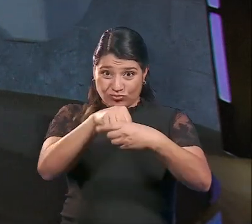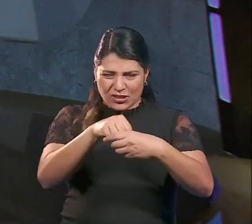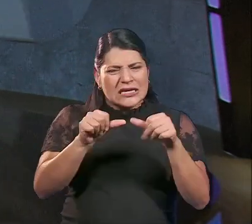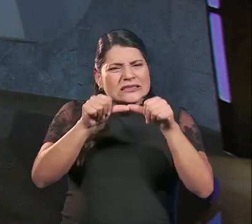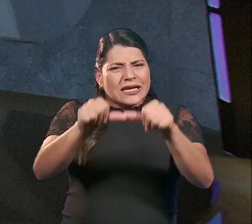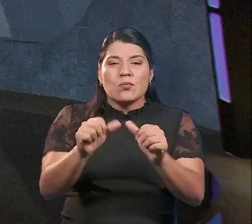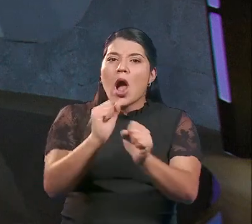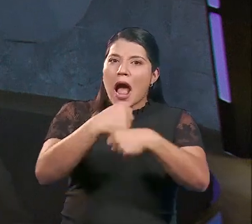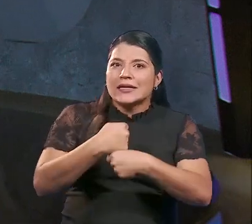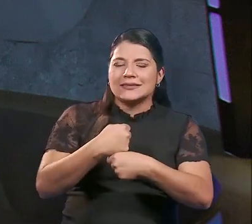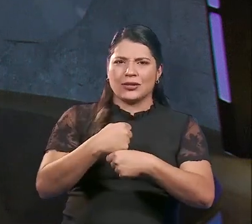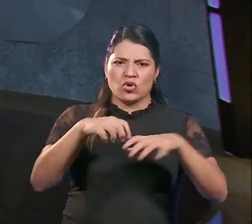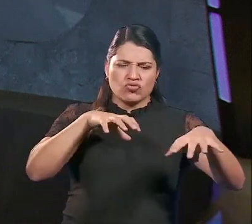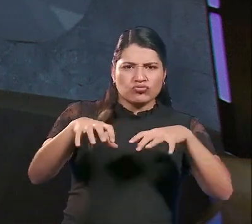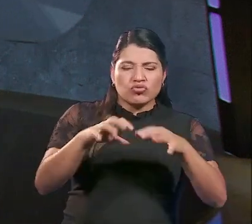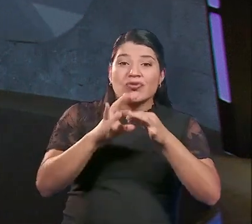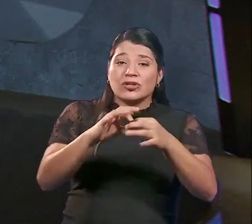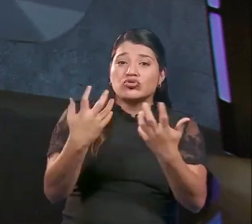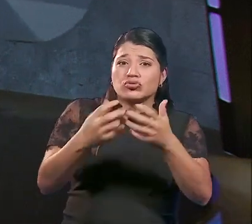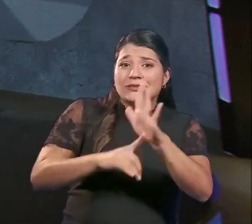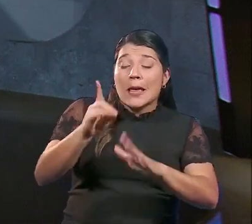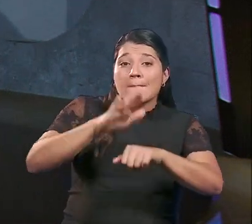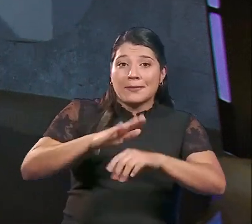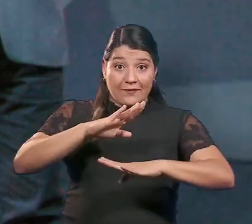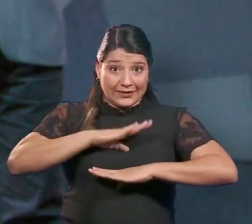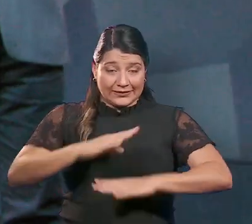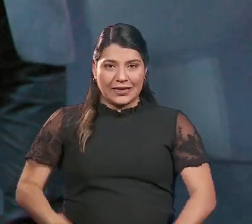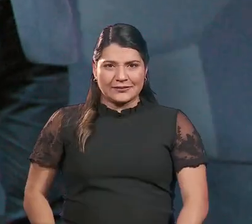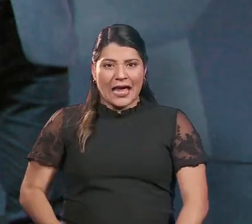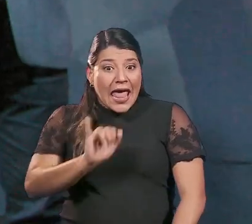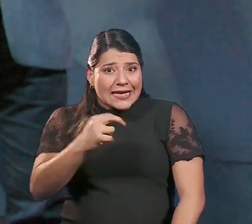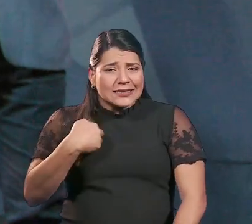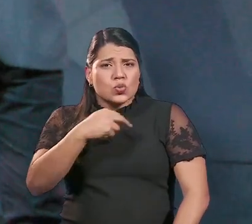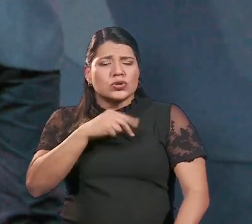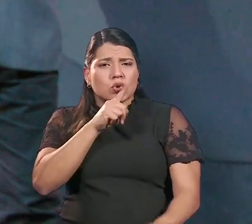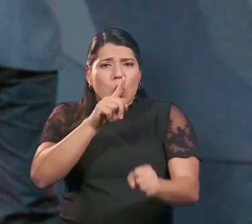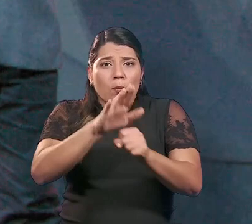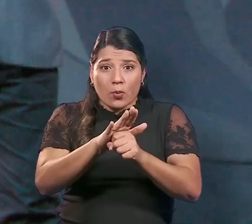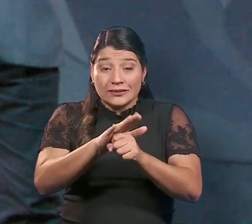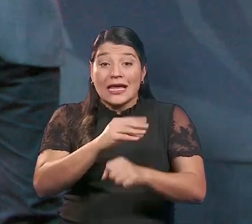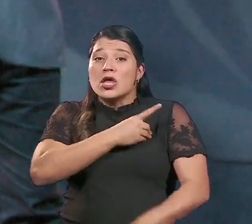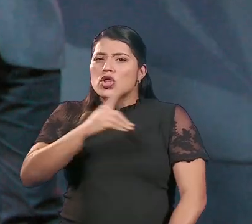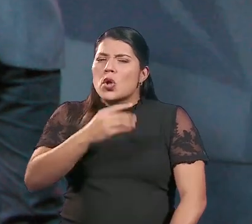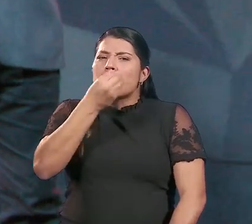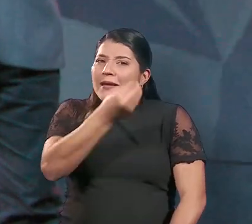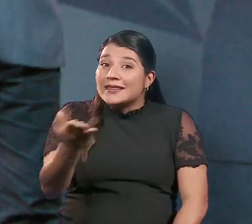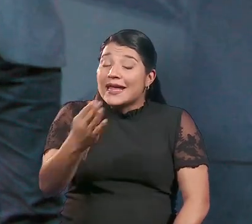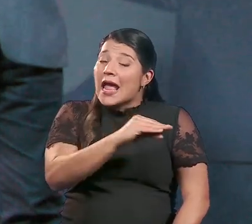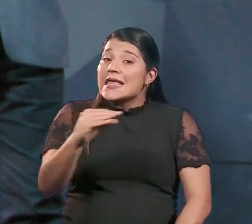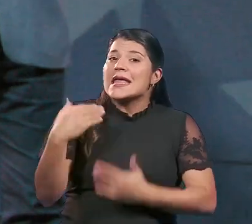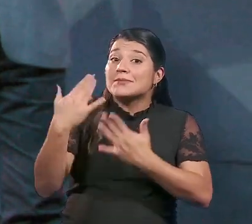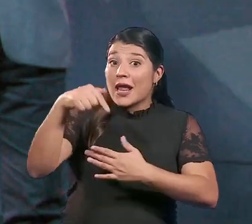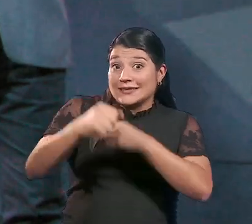seguiremos realizando acciones de sostenibilidad que construyan bienestar. Ese es nuestro compromiso. Que Dios los bendiga